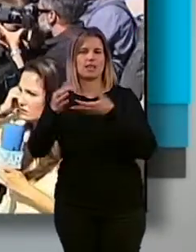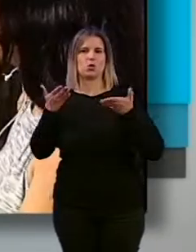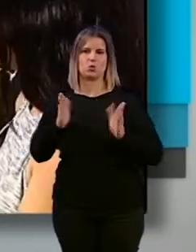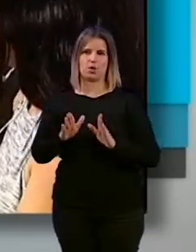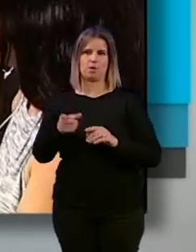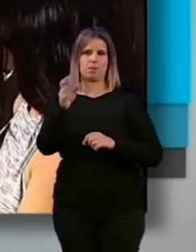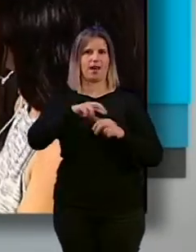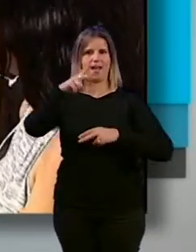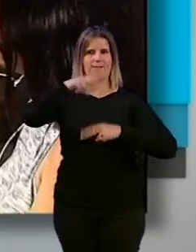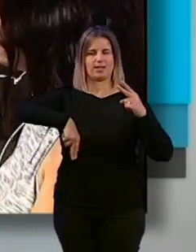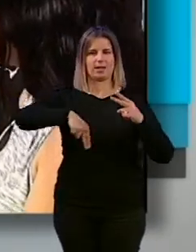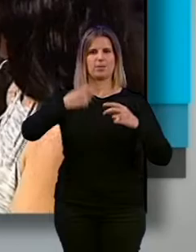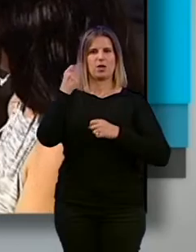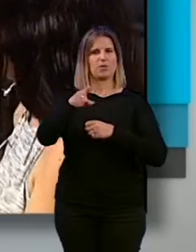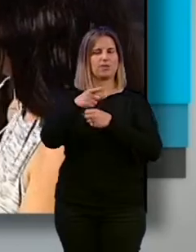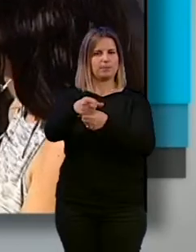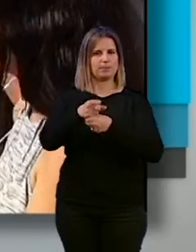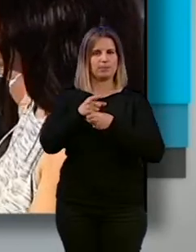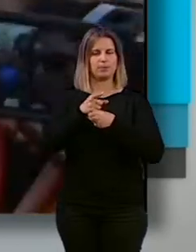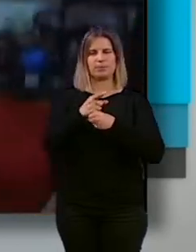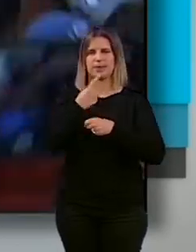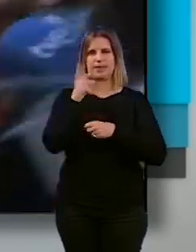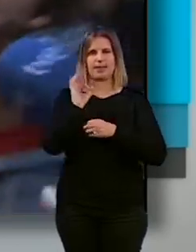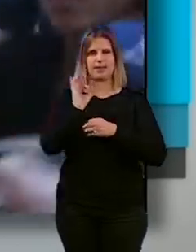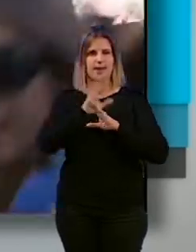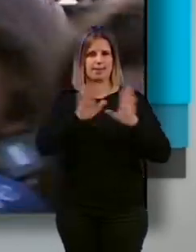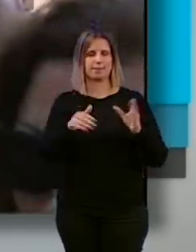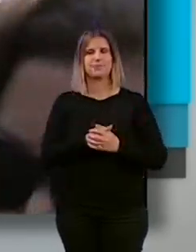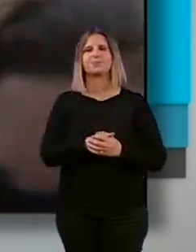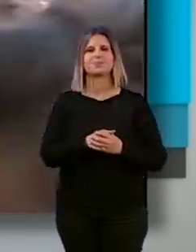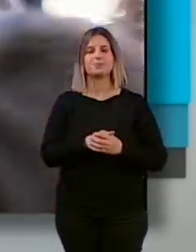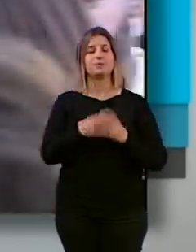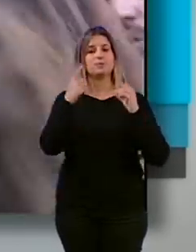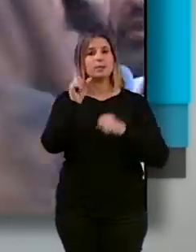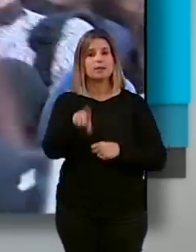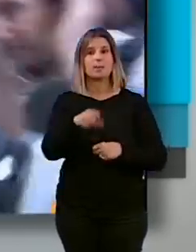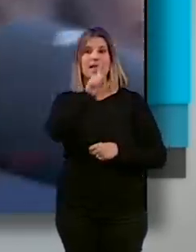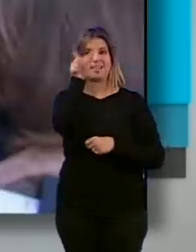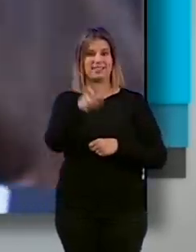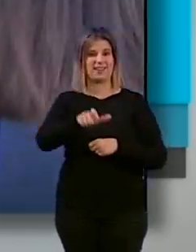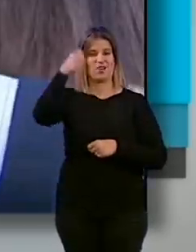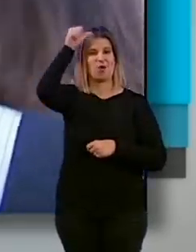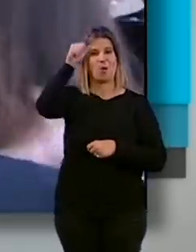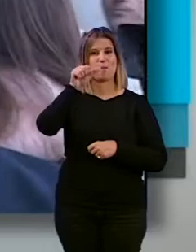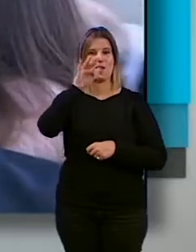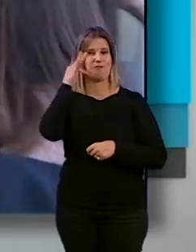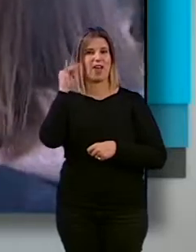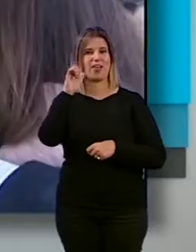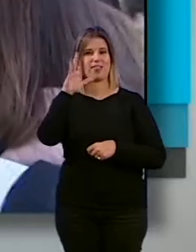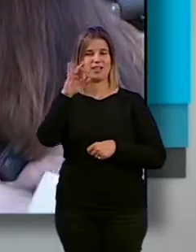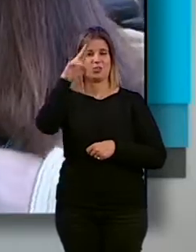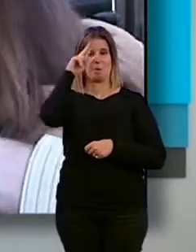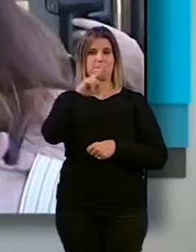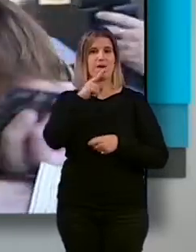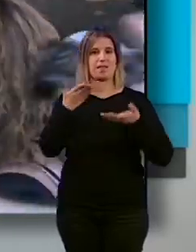hijos no resultando la obligación ni excesiva dice ni desproporcionada. Por su parte el italiano Francesco Arcuri el padre de los hijos de